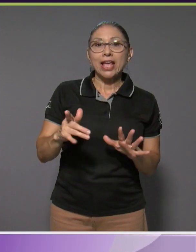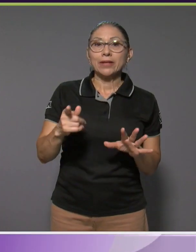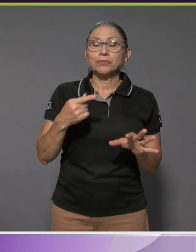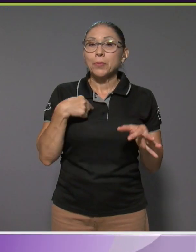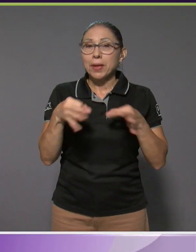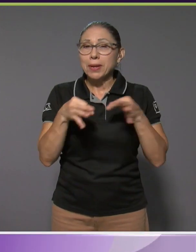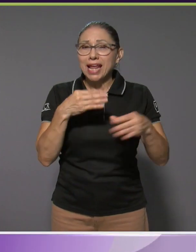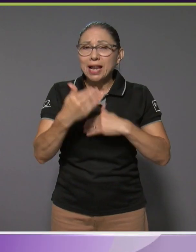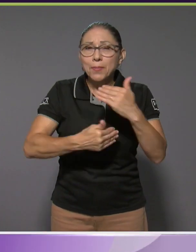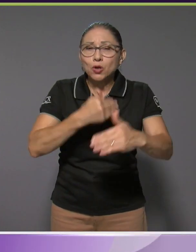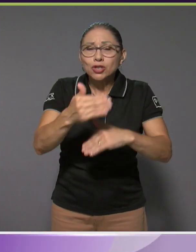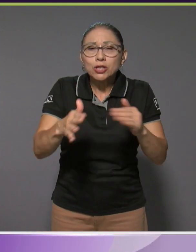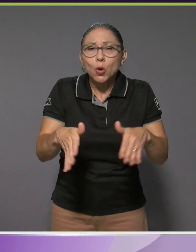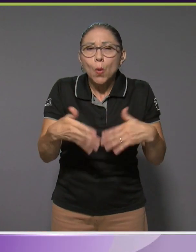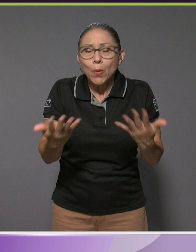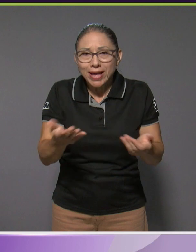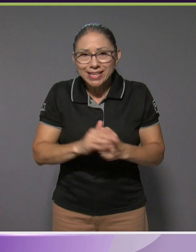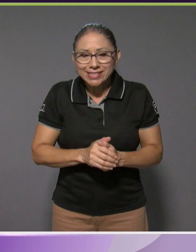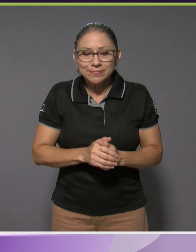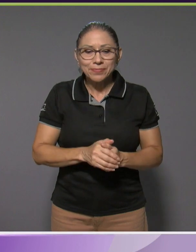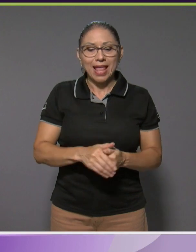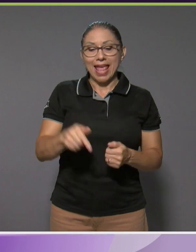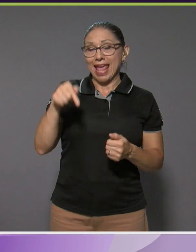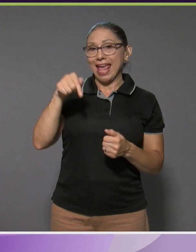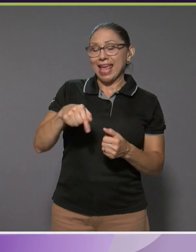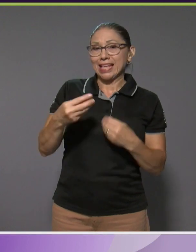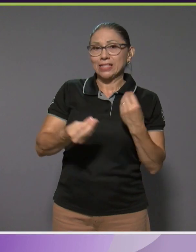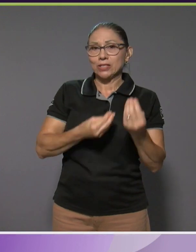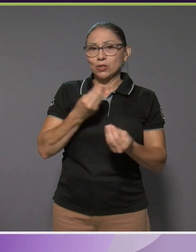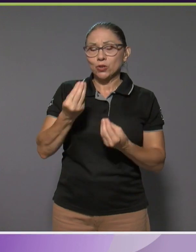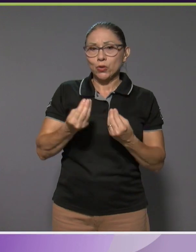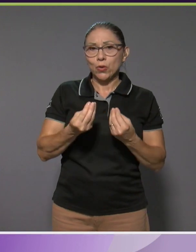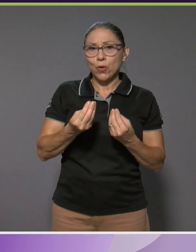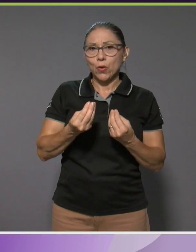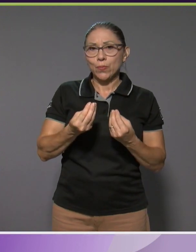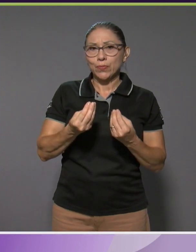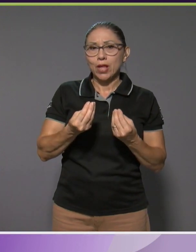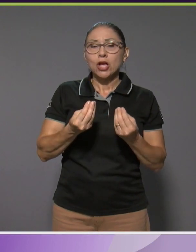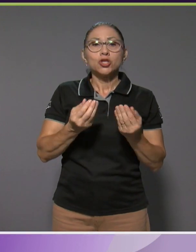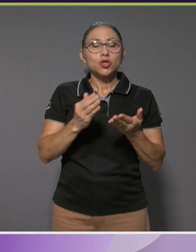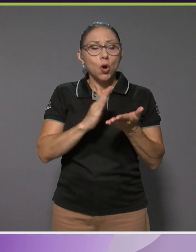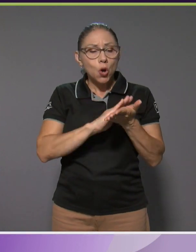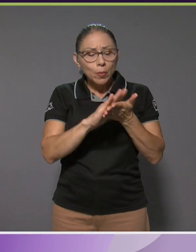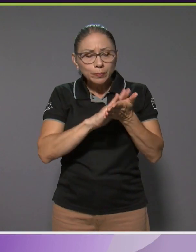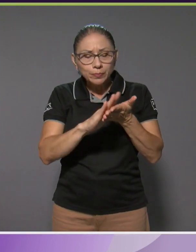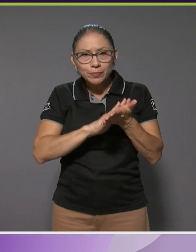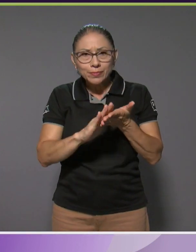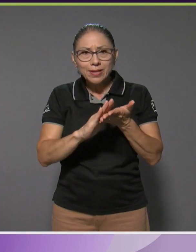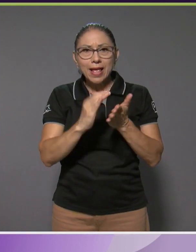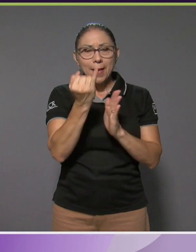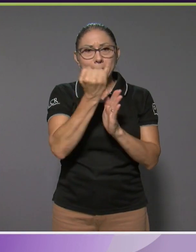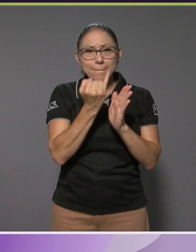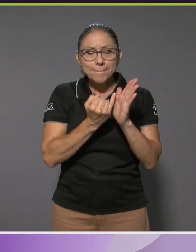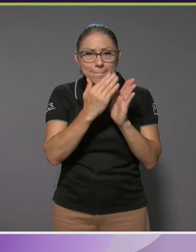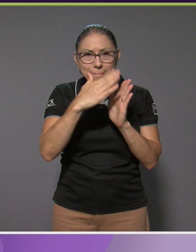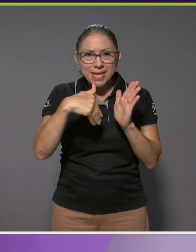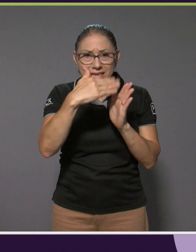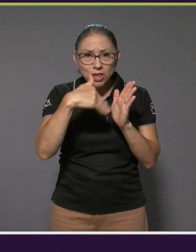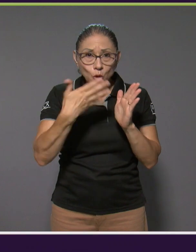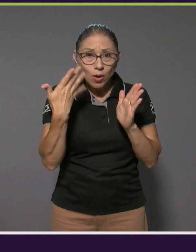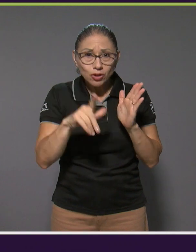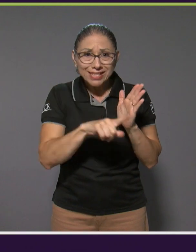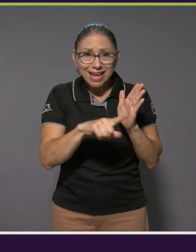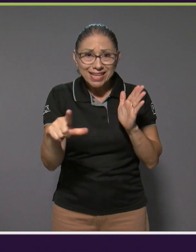Esto es el pinto, el agua, y están listas el pinto. Mi mamá hace